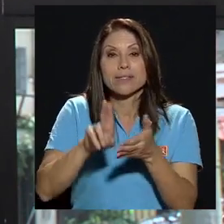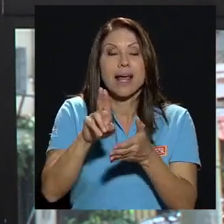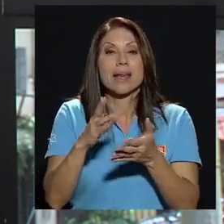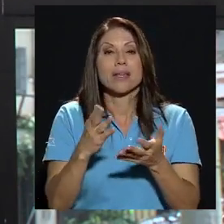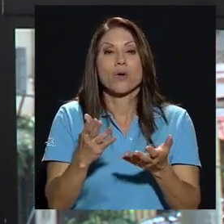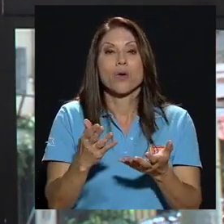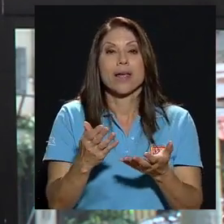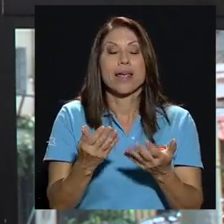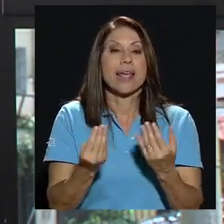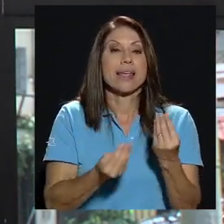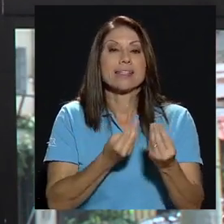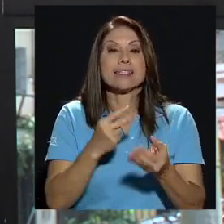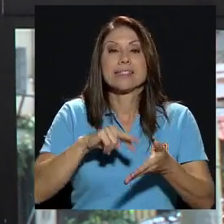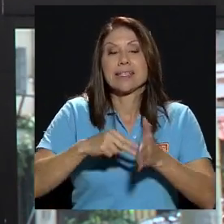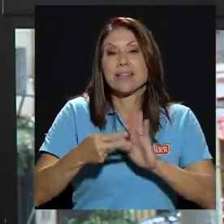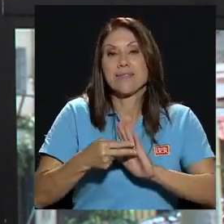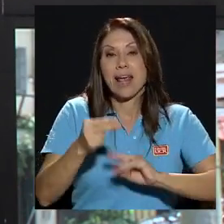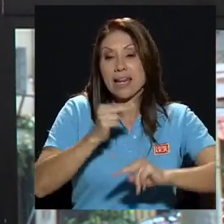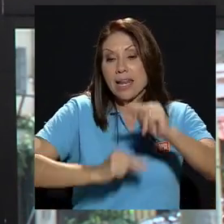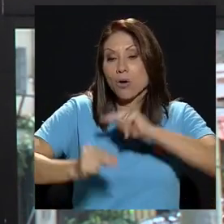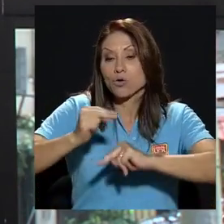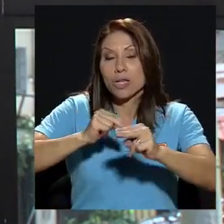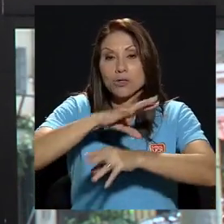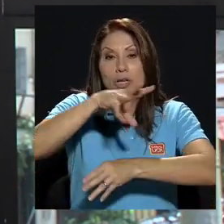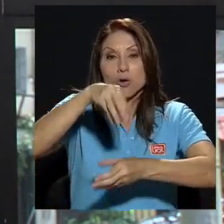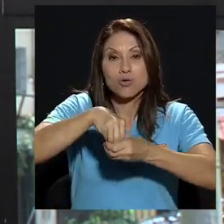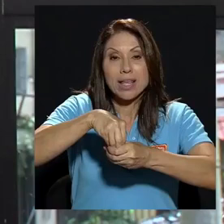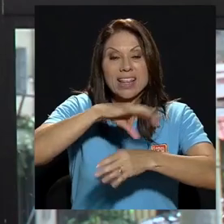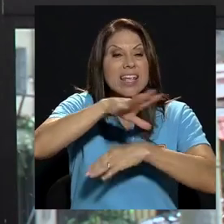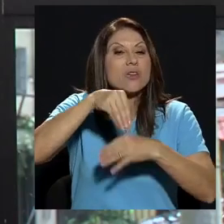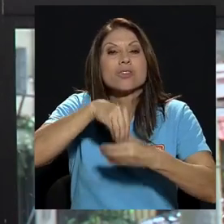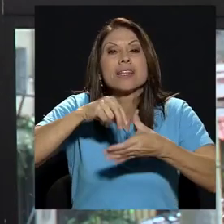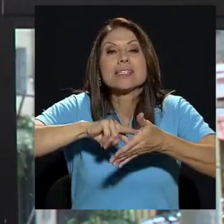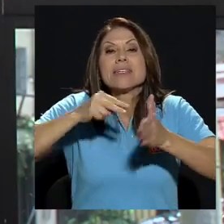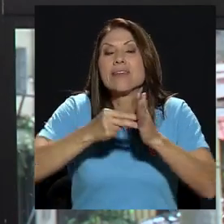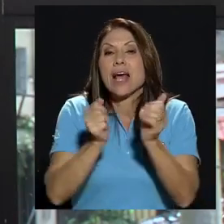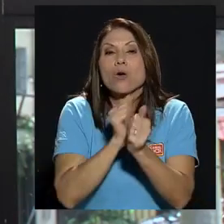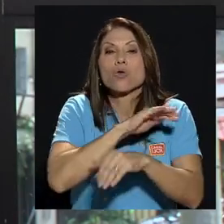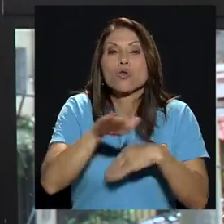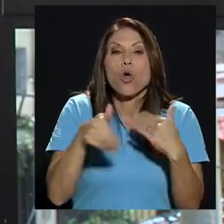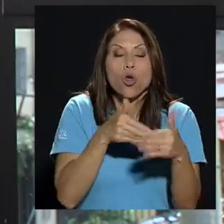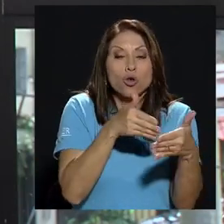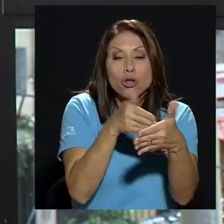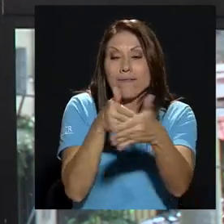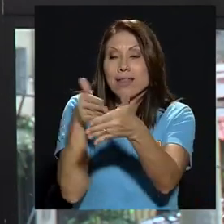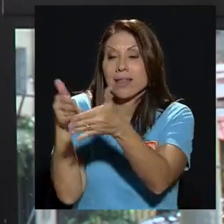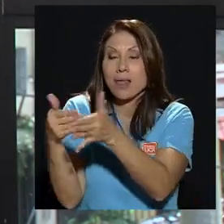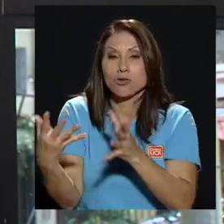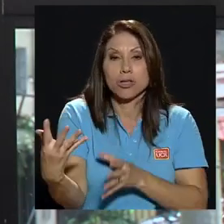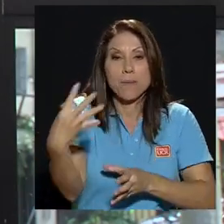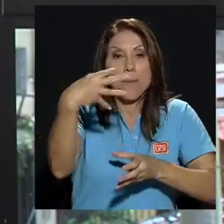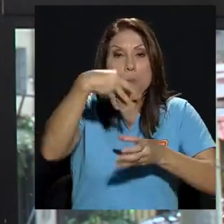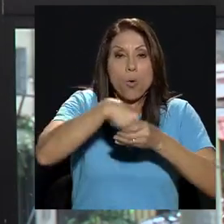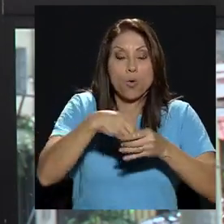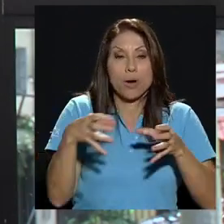incluyente es decir con todas las partes involucradas decisiones como estas